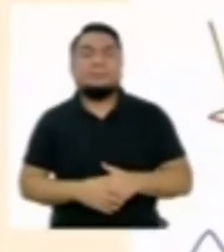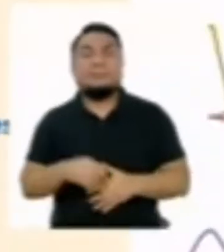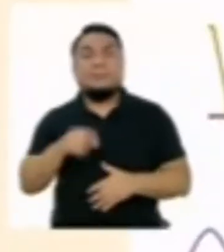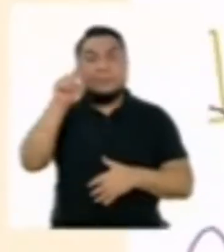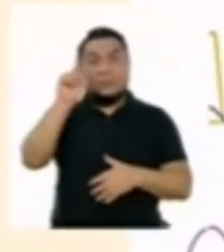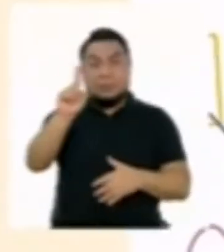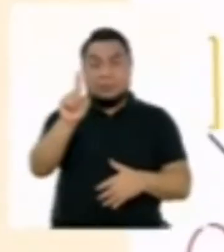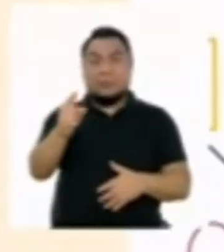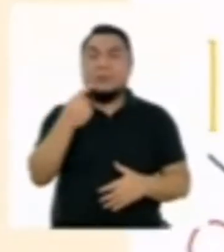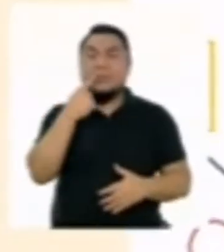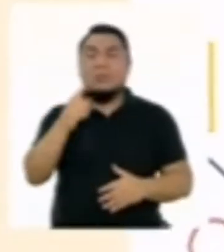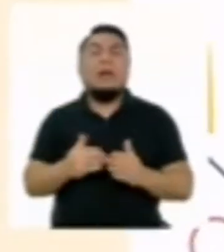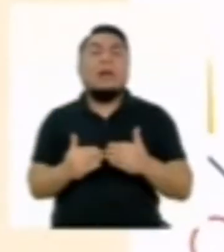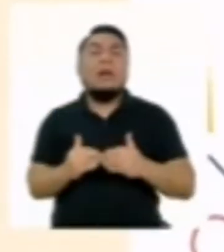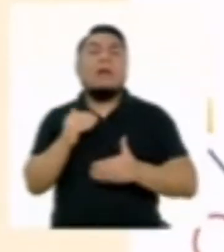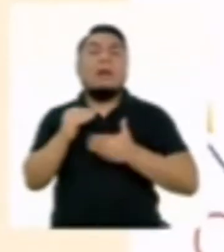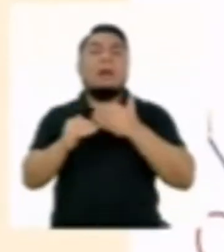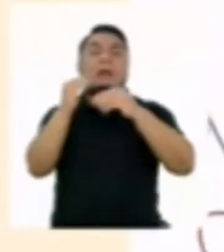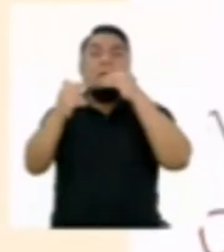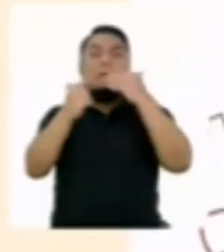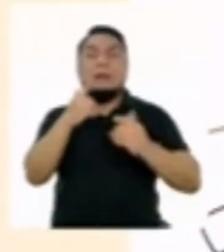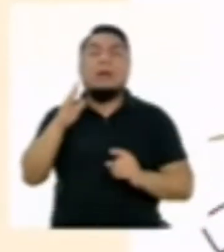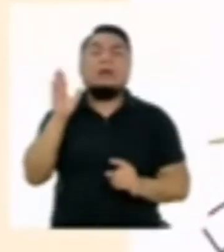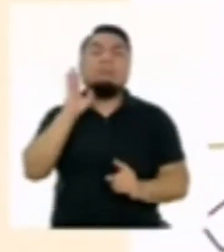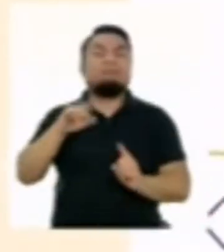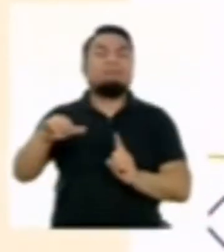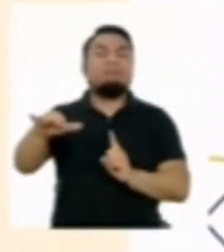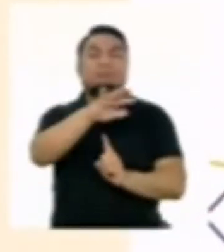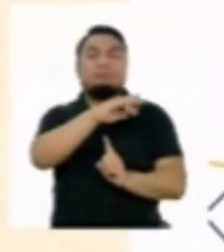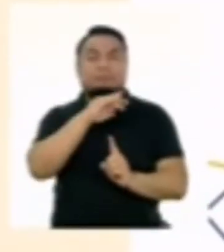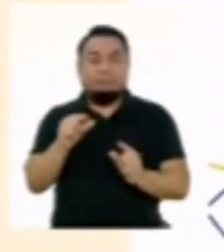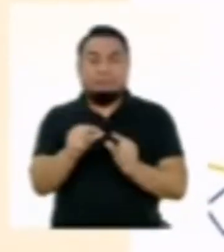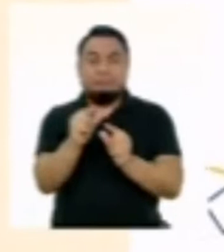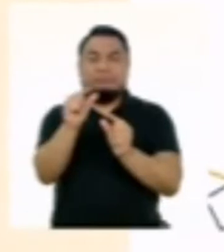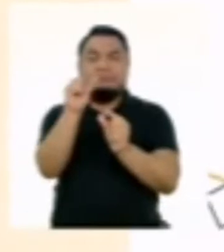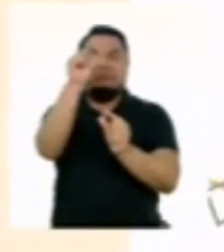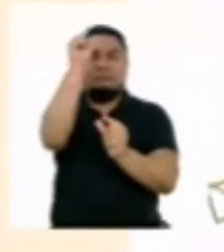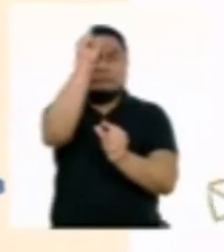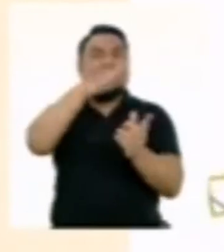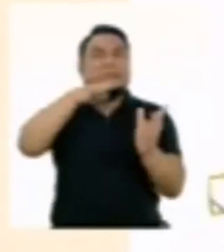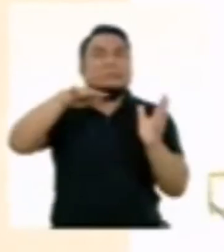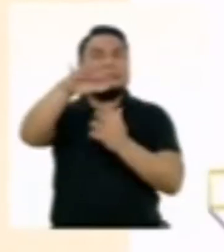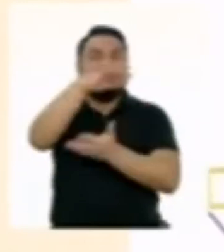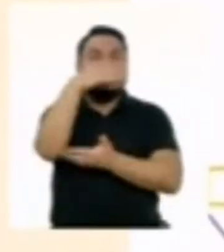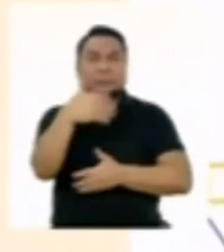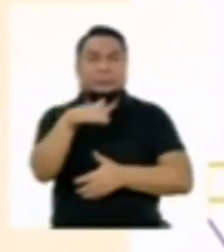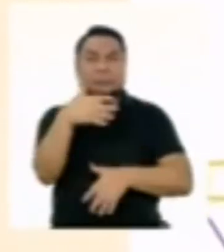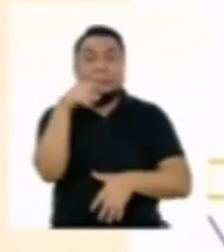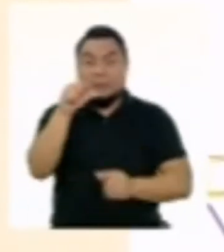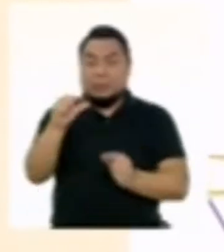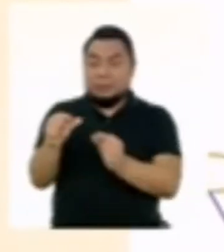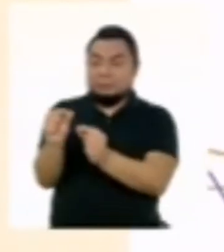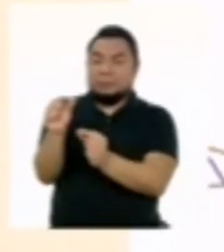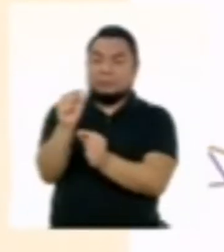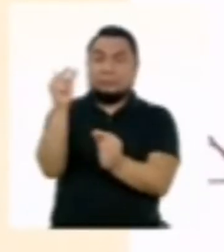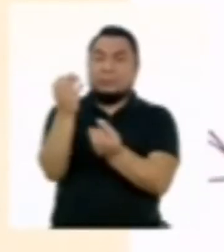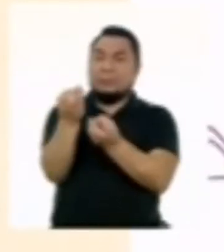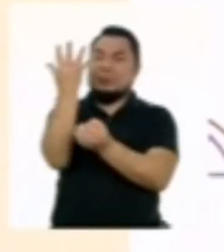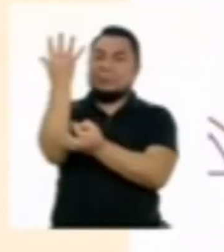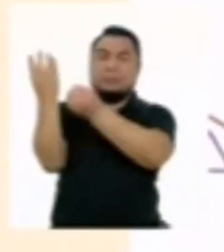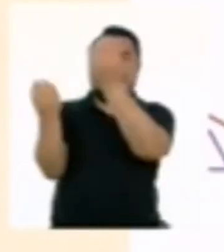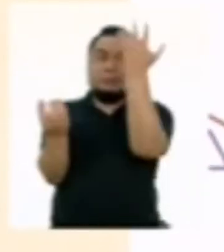Uno, el aumento de dióxido de carbono y otros gases en la atmósfera. Estos gases están